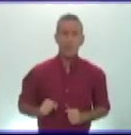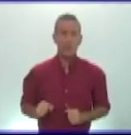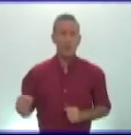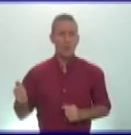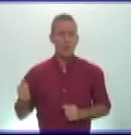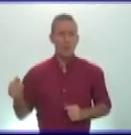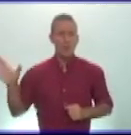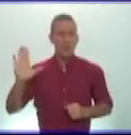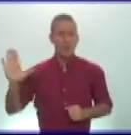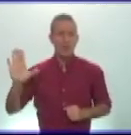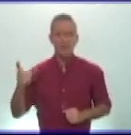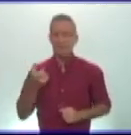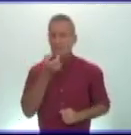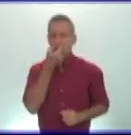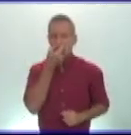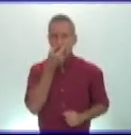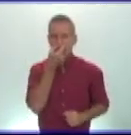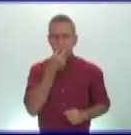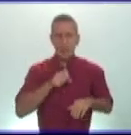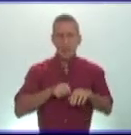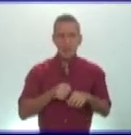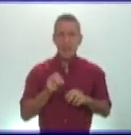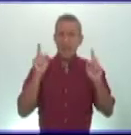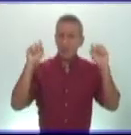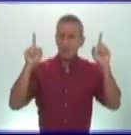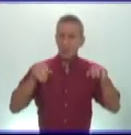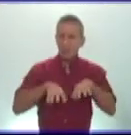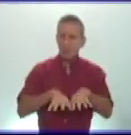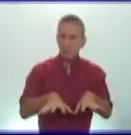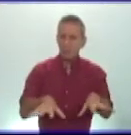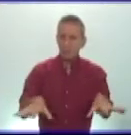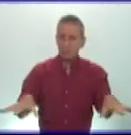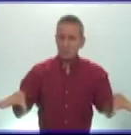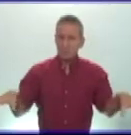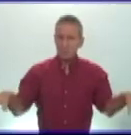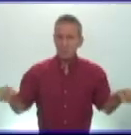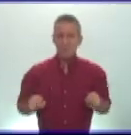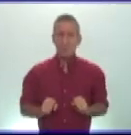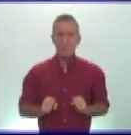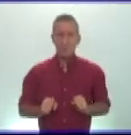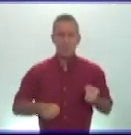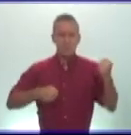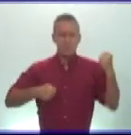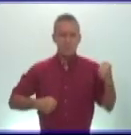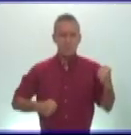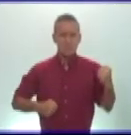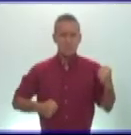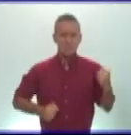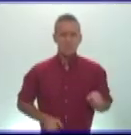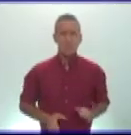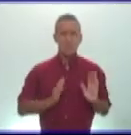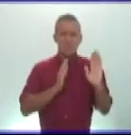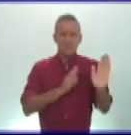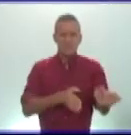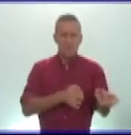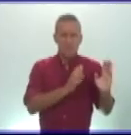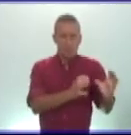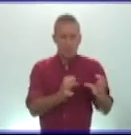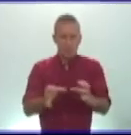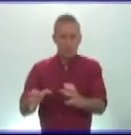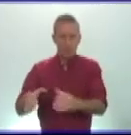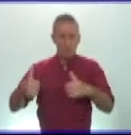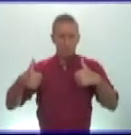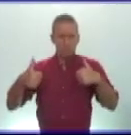política expansionista y el hecho de contar con un poderoso ejército disciplinado y muy bien organizado